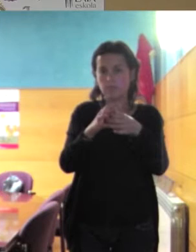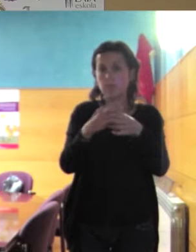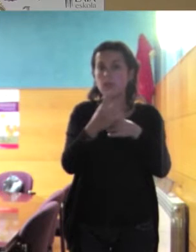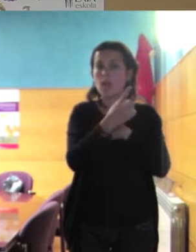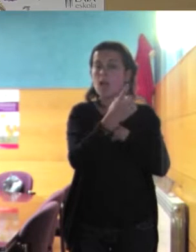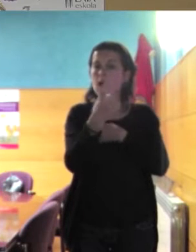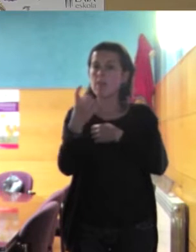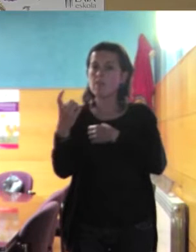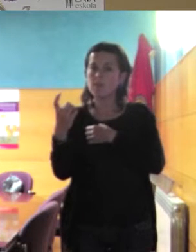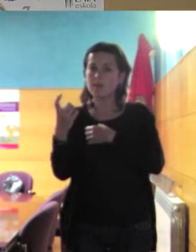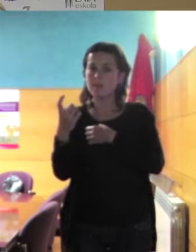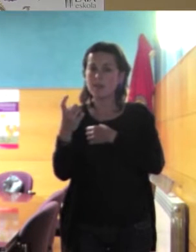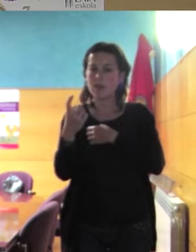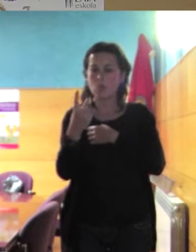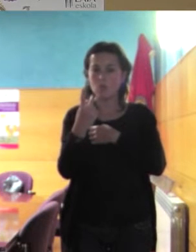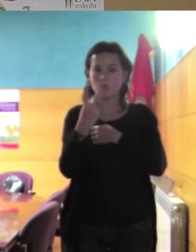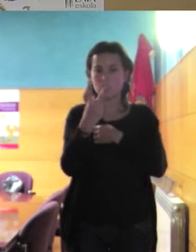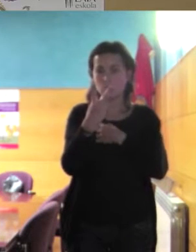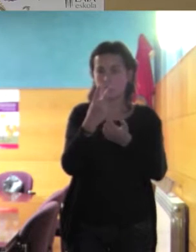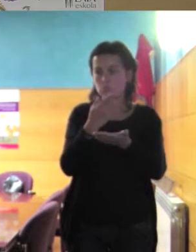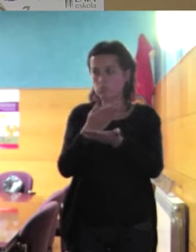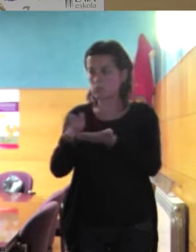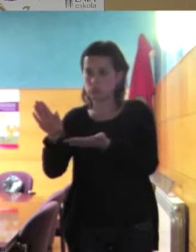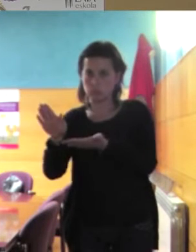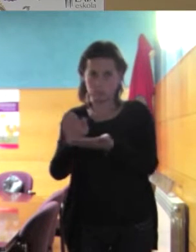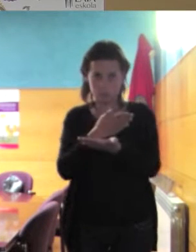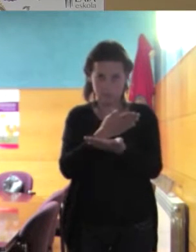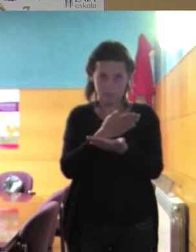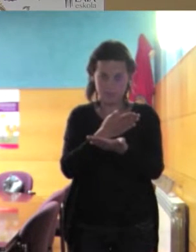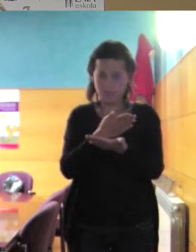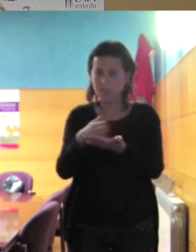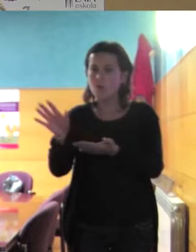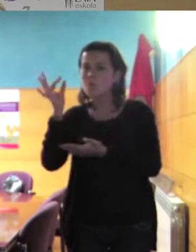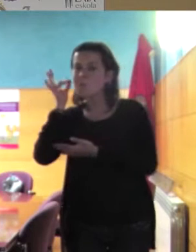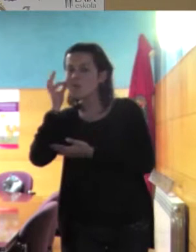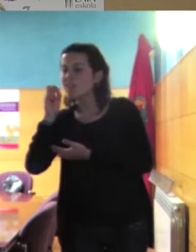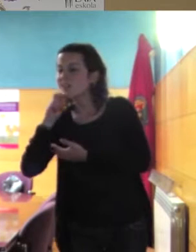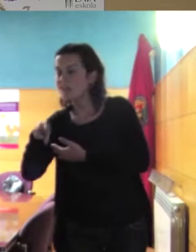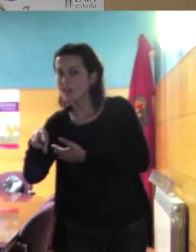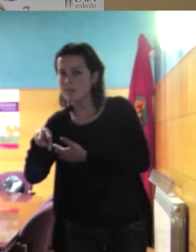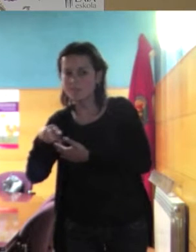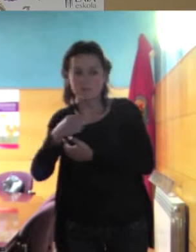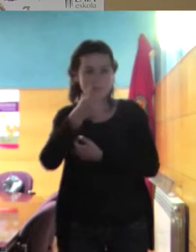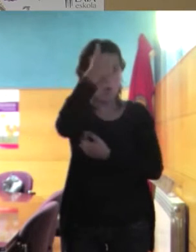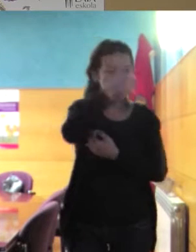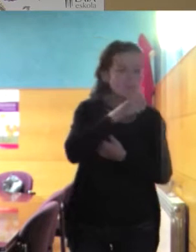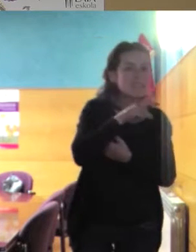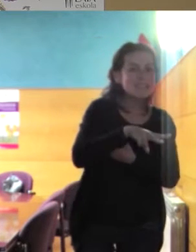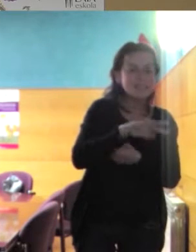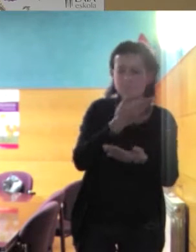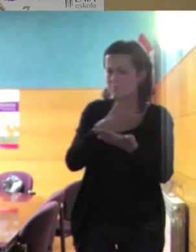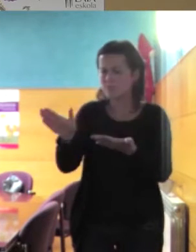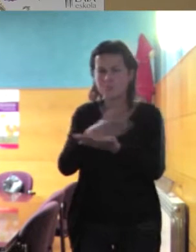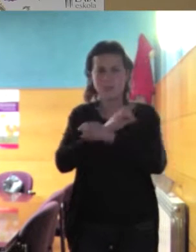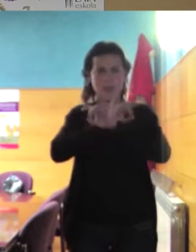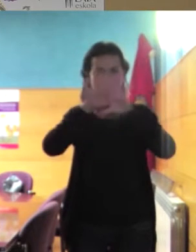binarismo claro un binarismo claro que se sepa muy bien quienes son mujeres y quienes son hombres y que se sepa muy bien